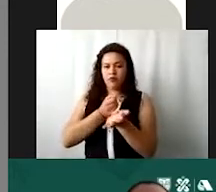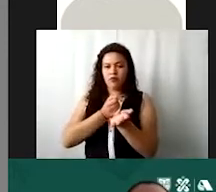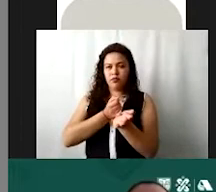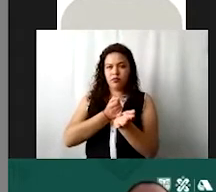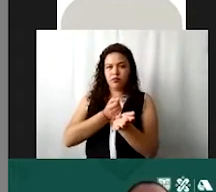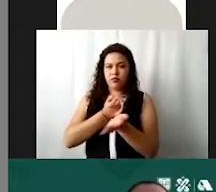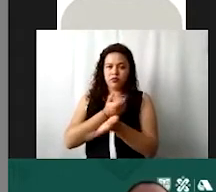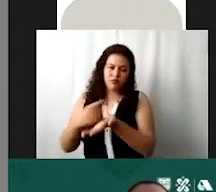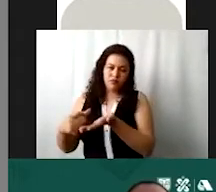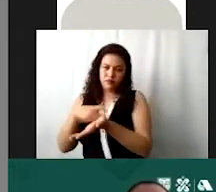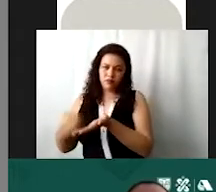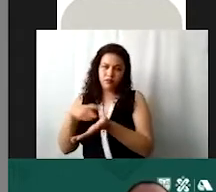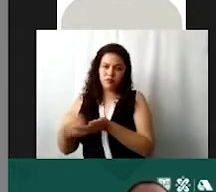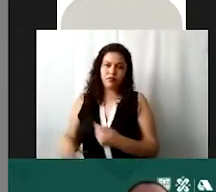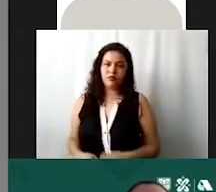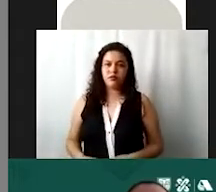ponemos edificio,